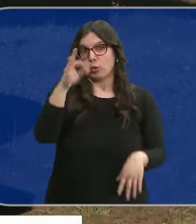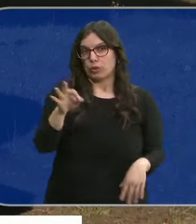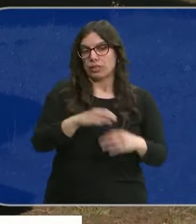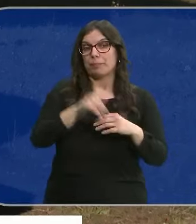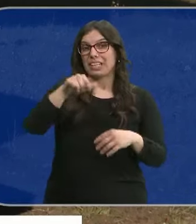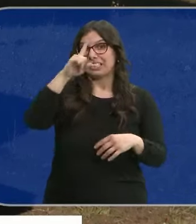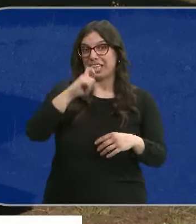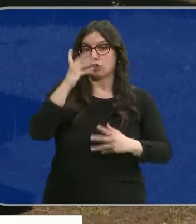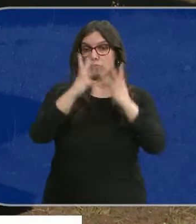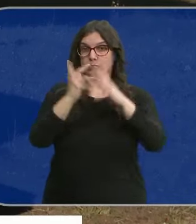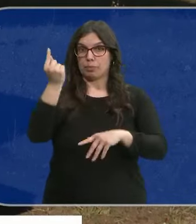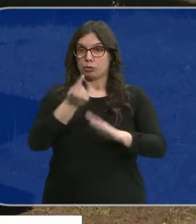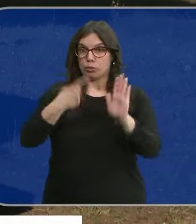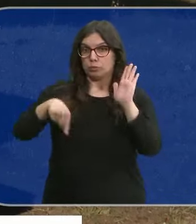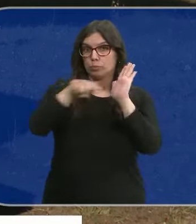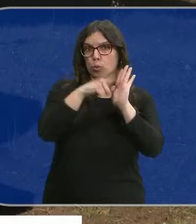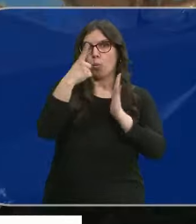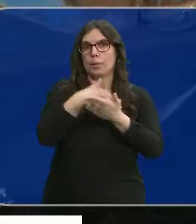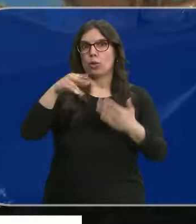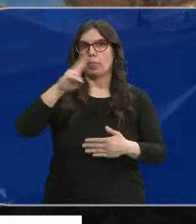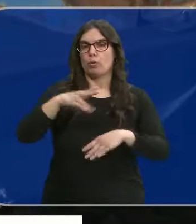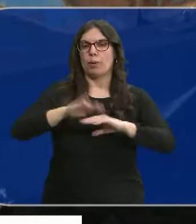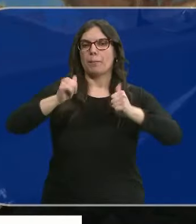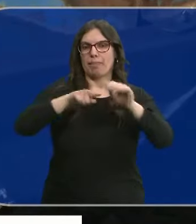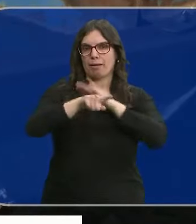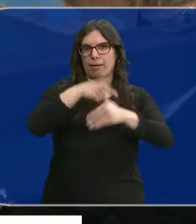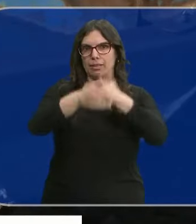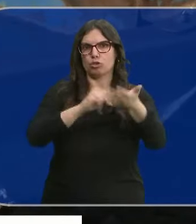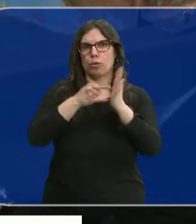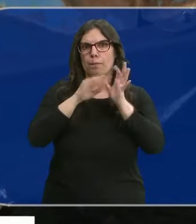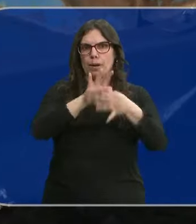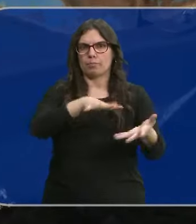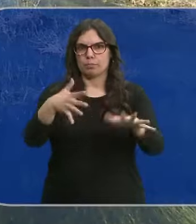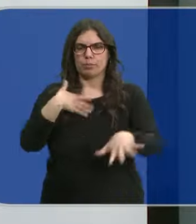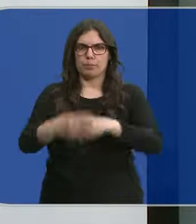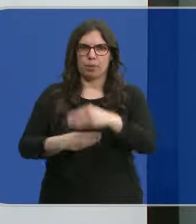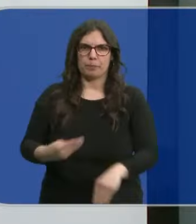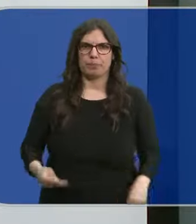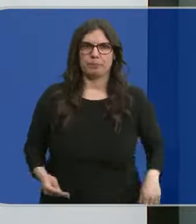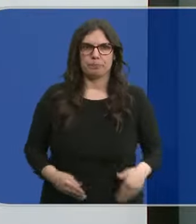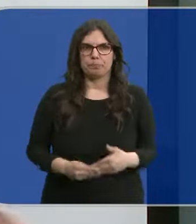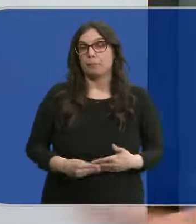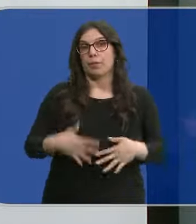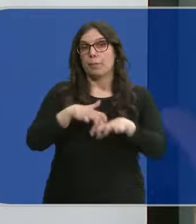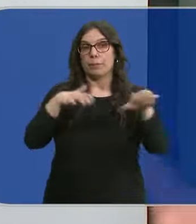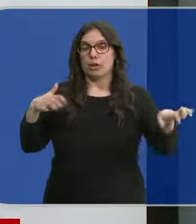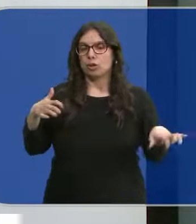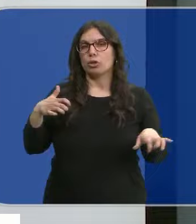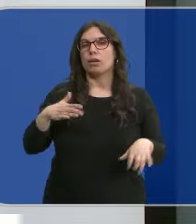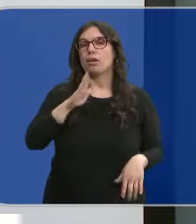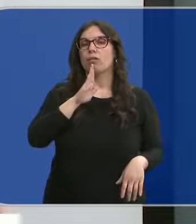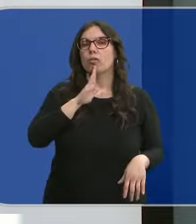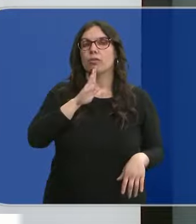cuentas de este año se contempla un millón de euros para iniciar los trámites de este plan. La mayoría están en las